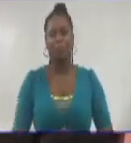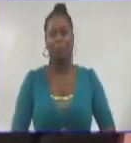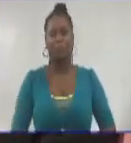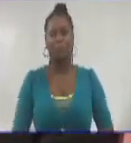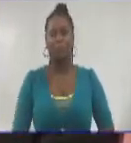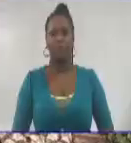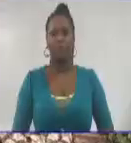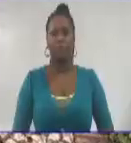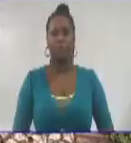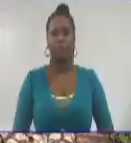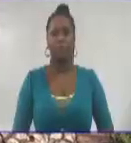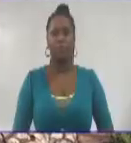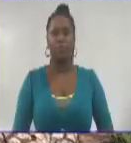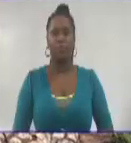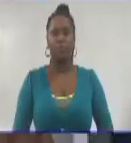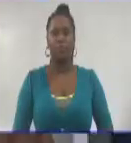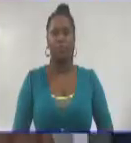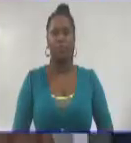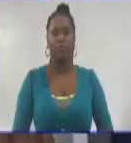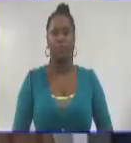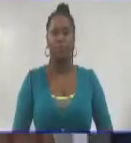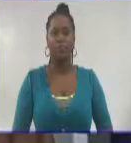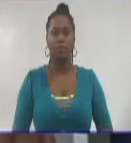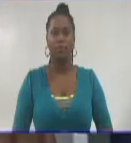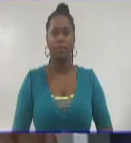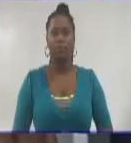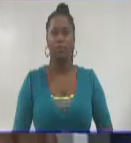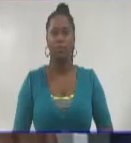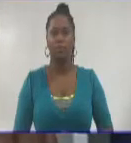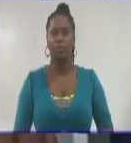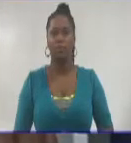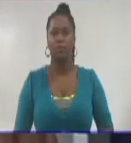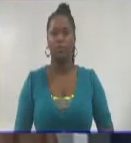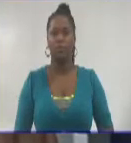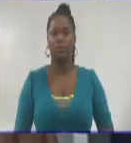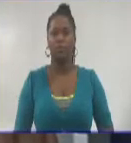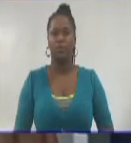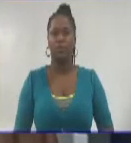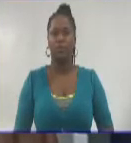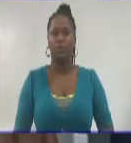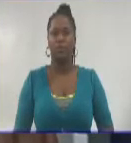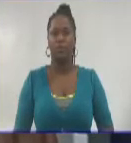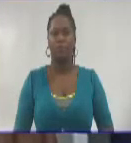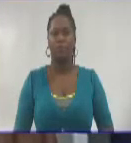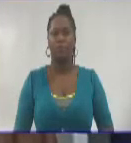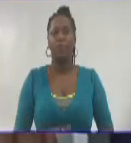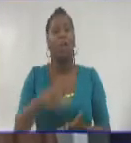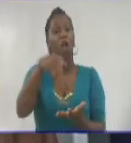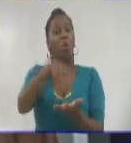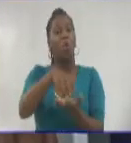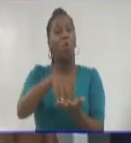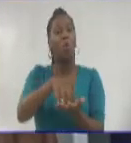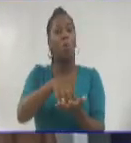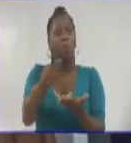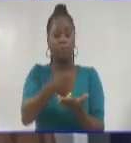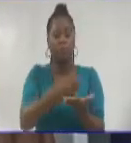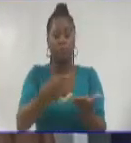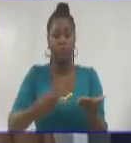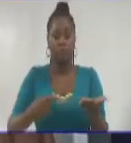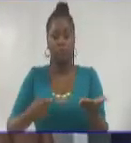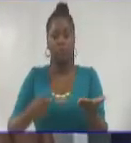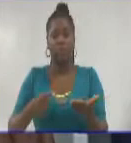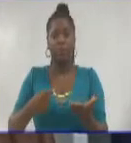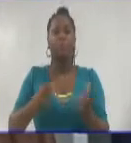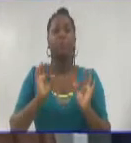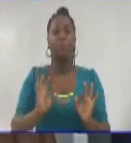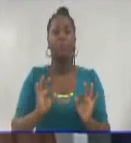Informativo de la Televisión Cubana. Durante la última jornada del Salón Provincial de Artes Plásticas José Vázquez Pubillones,